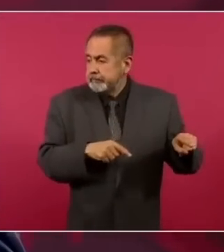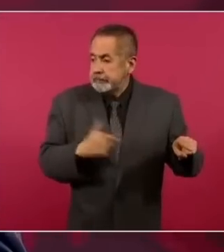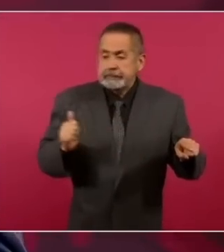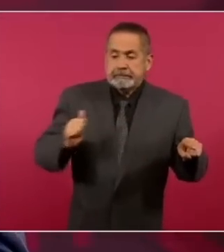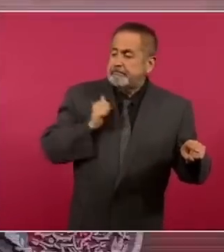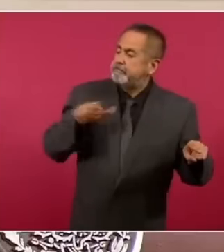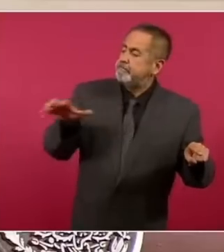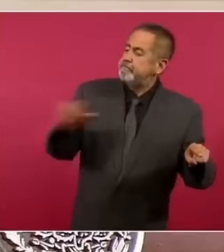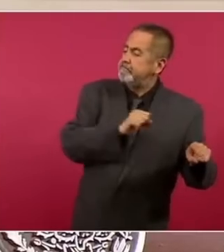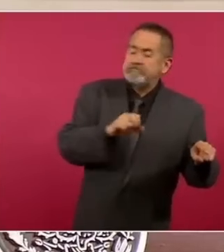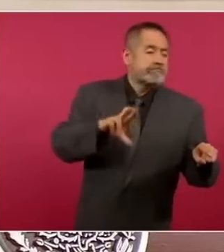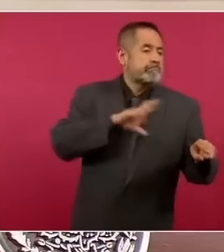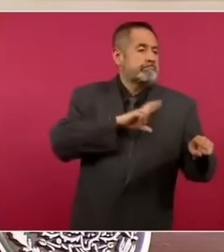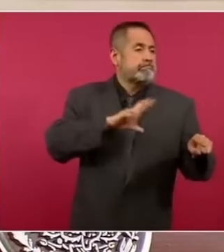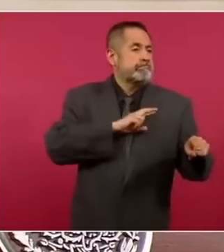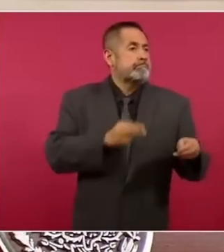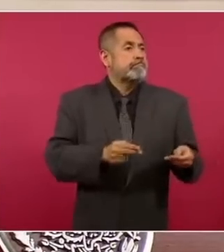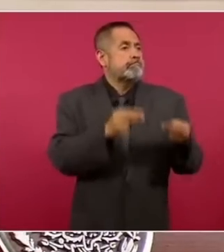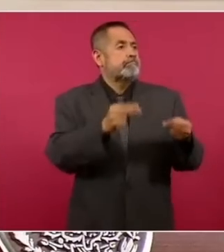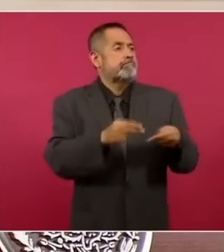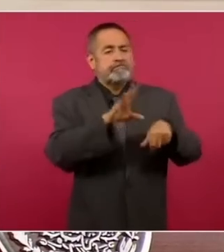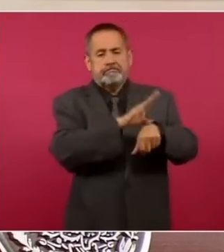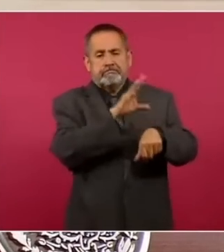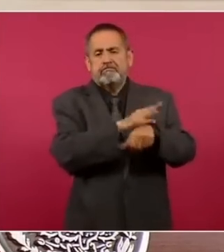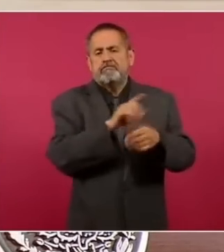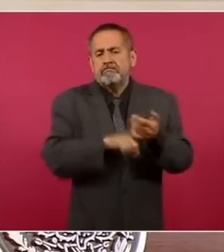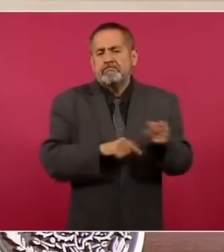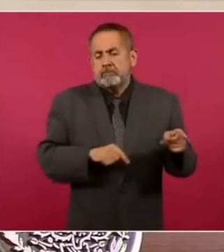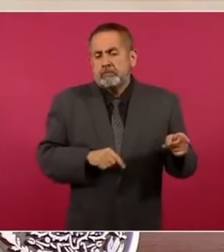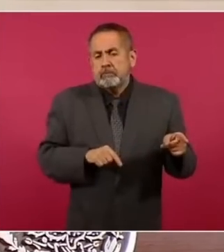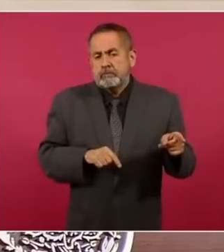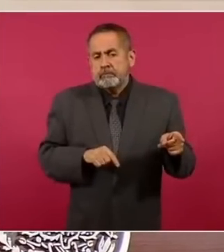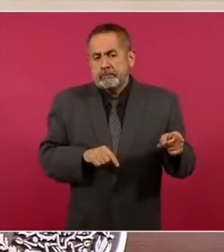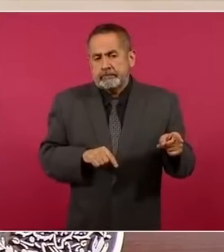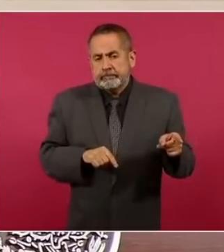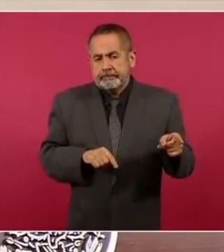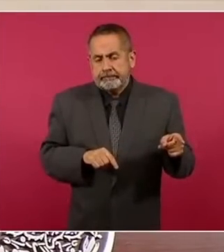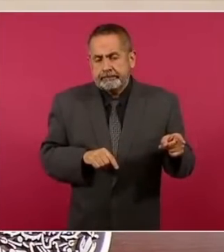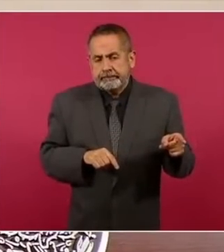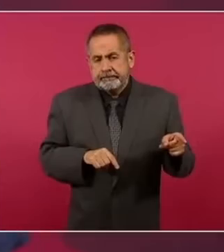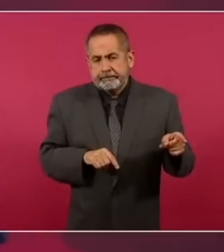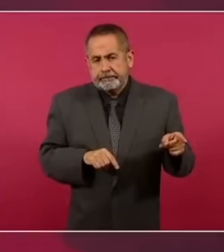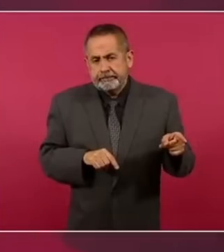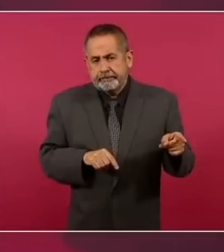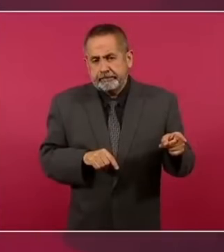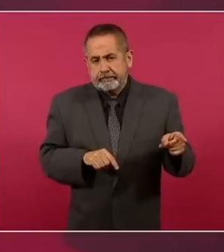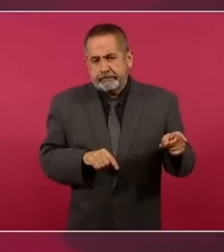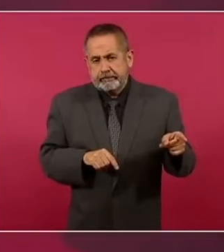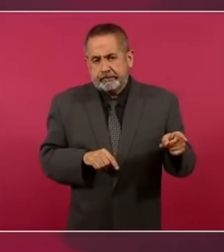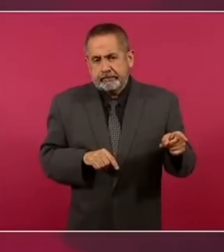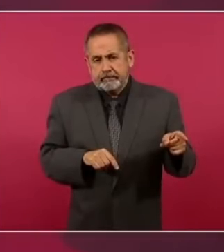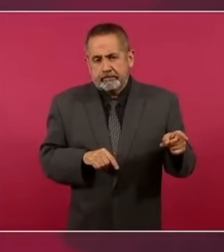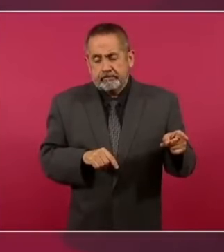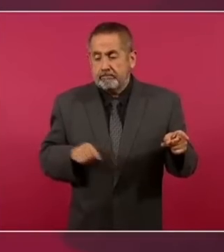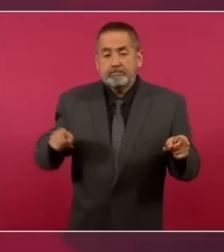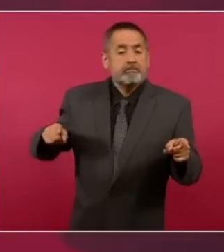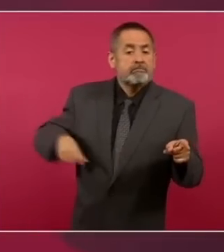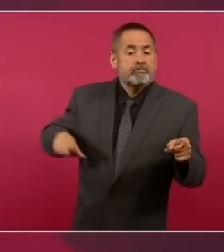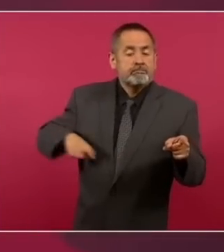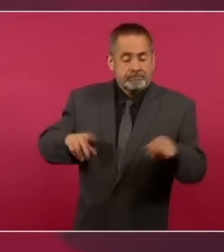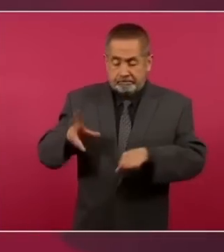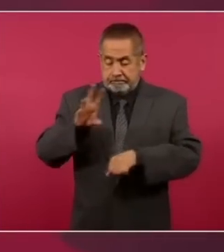obtienen permisos